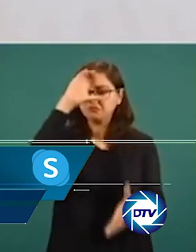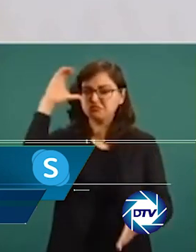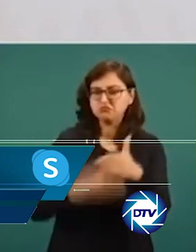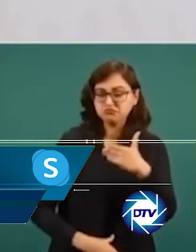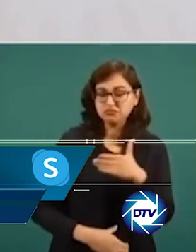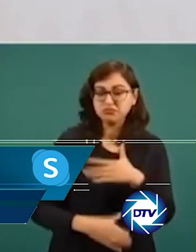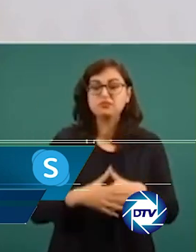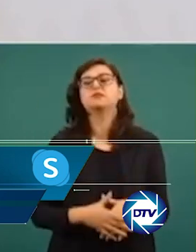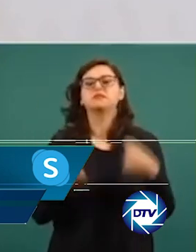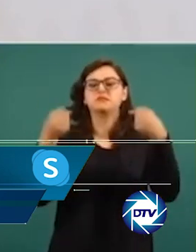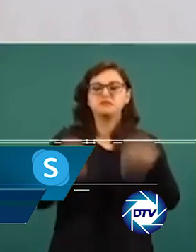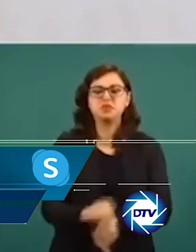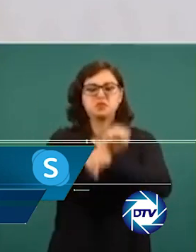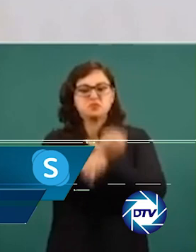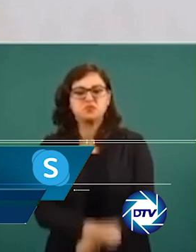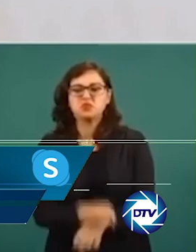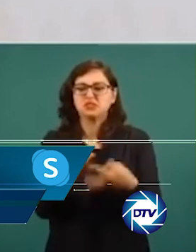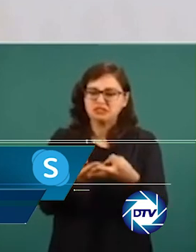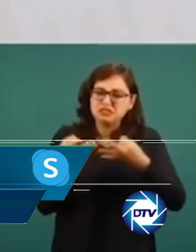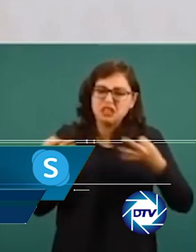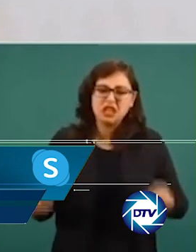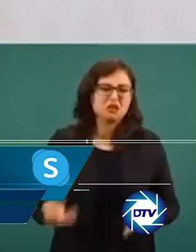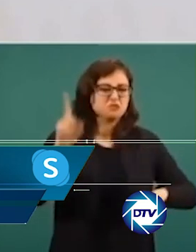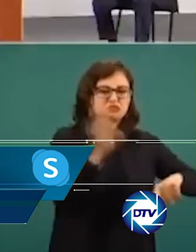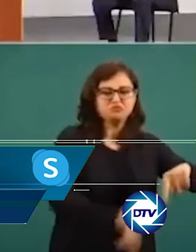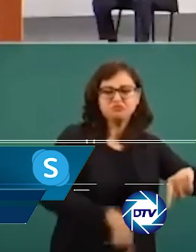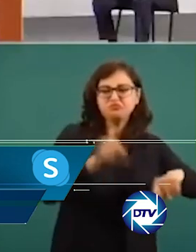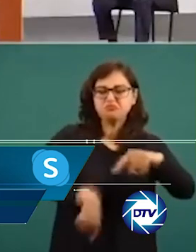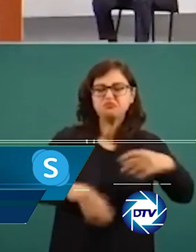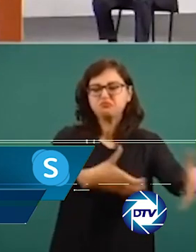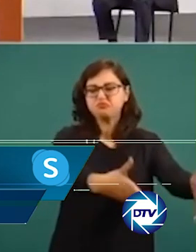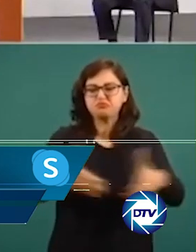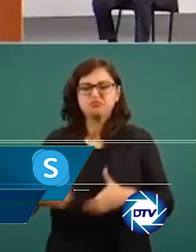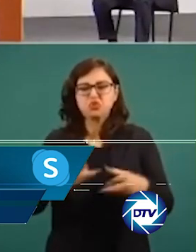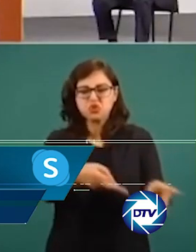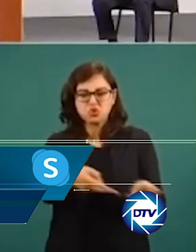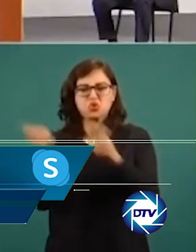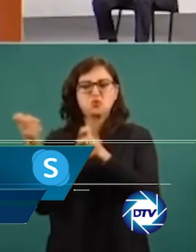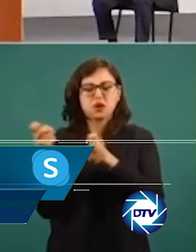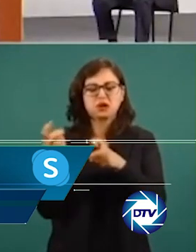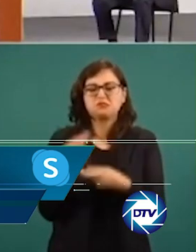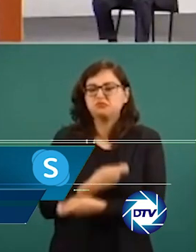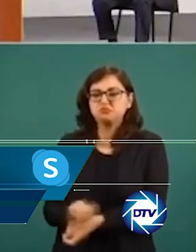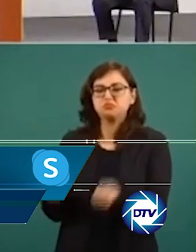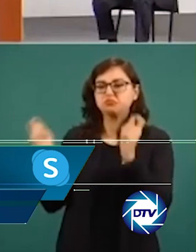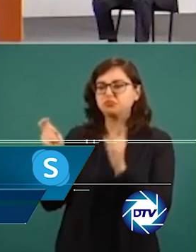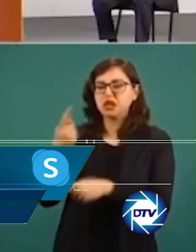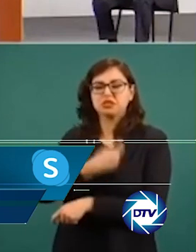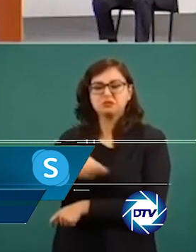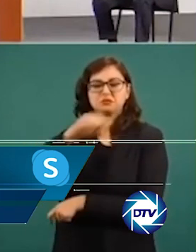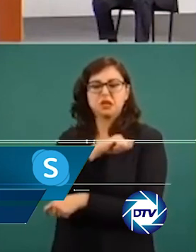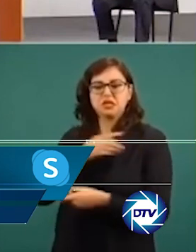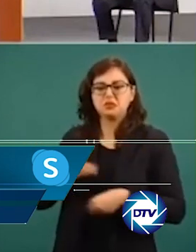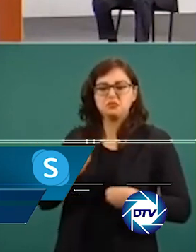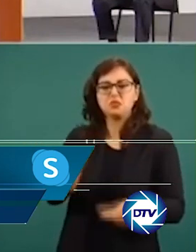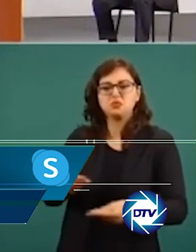estos casos es investigado y resuelto a satisfacción de los familiares de la víctima. Al contrario, ¿qué hace López Obrador? Lo